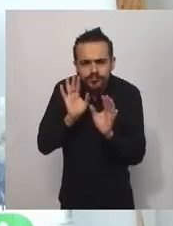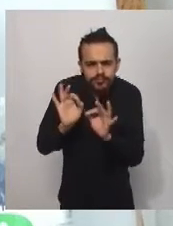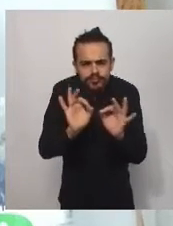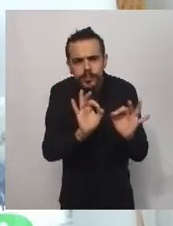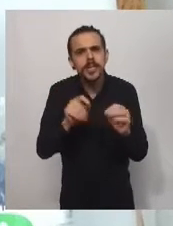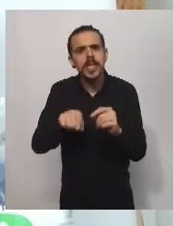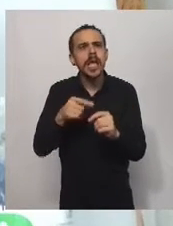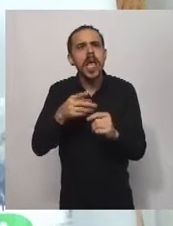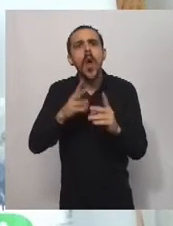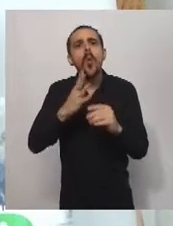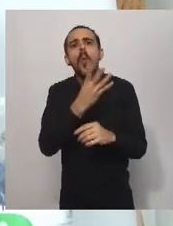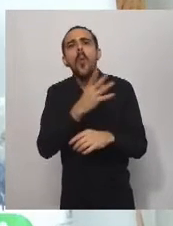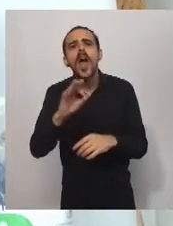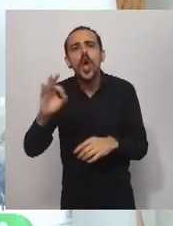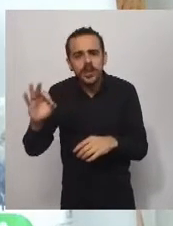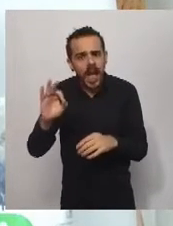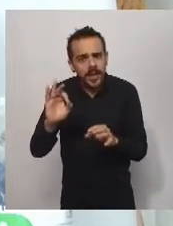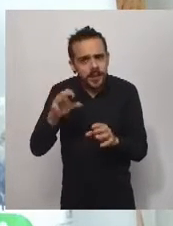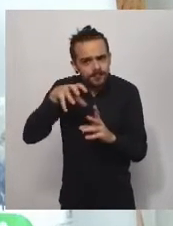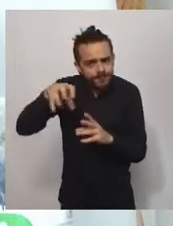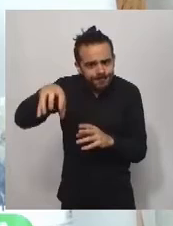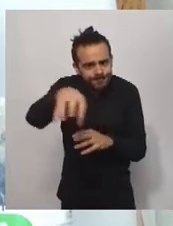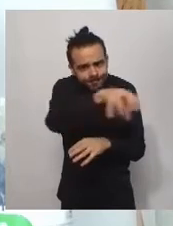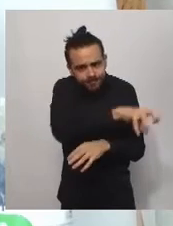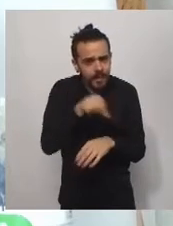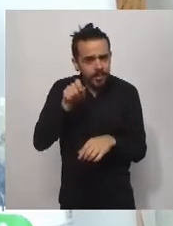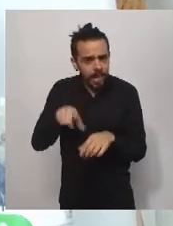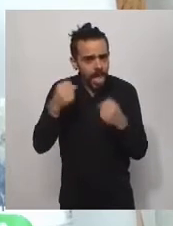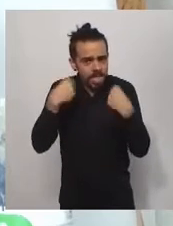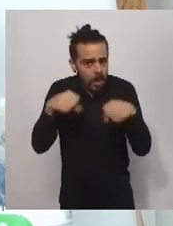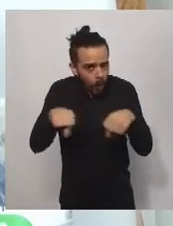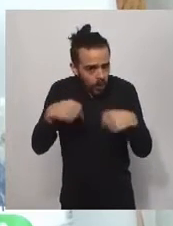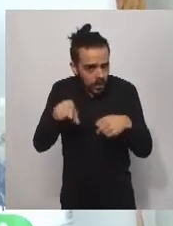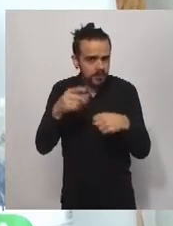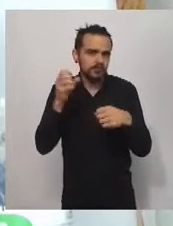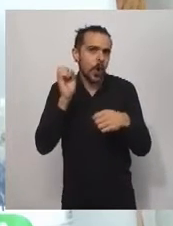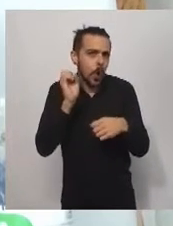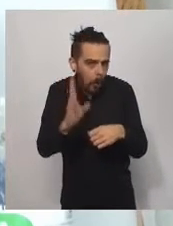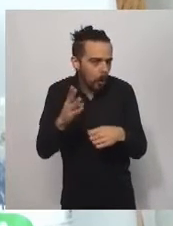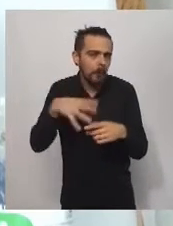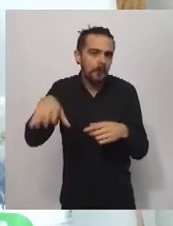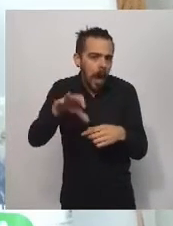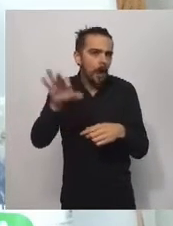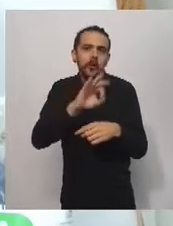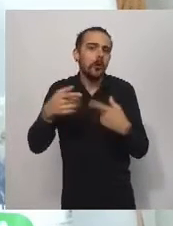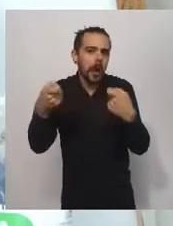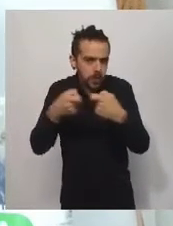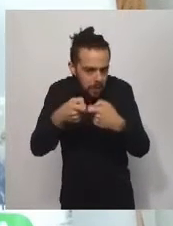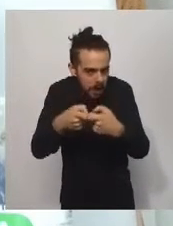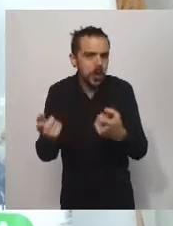instituciones deportivas que existen en la provincia de Entre Ríos, clubes de barrio, asociaciones,